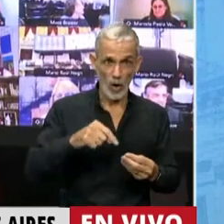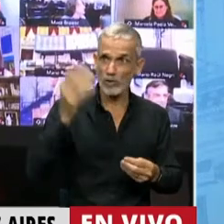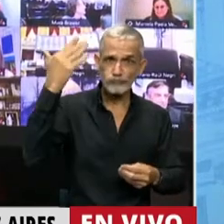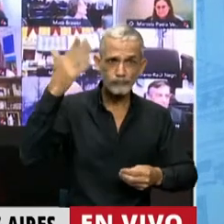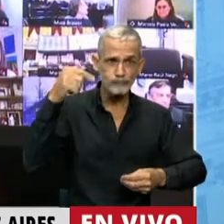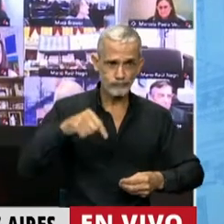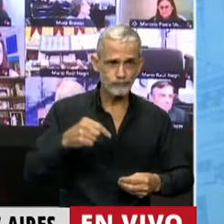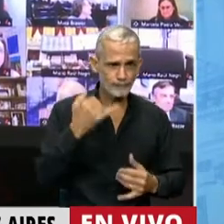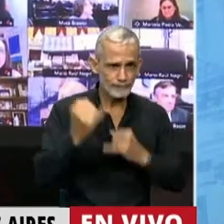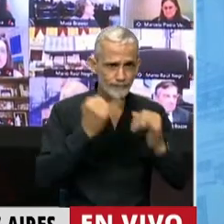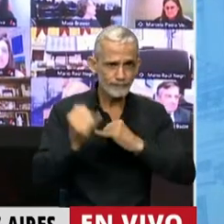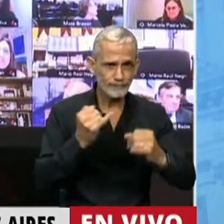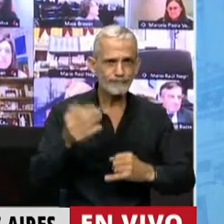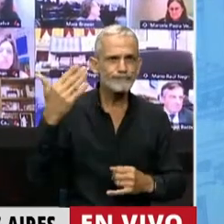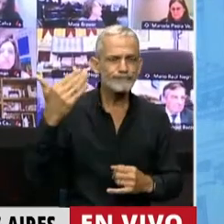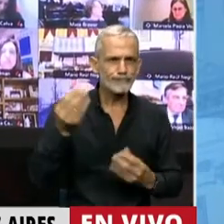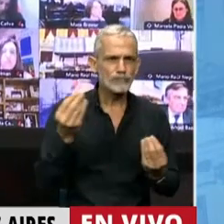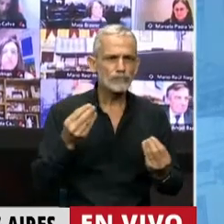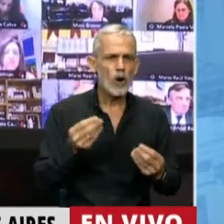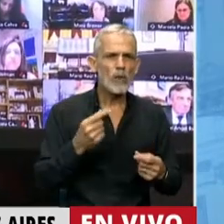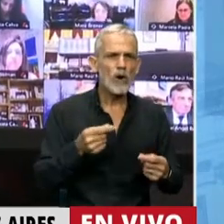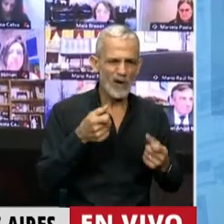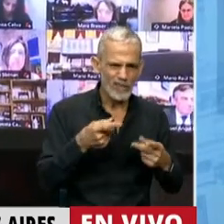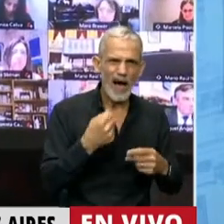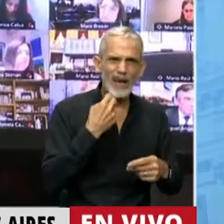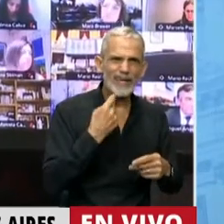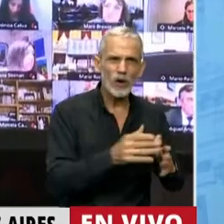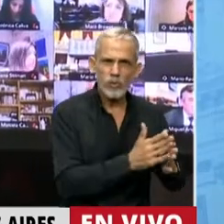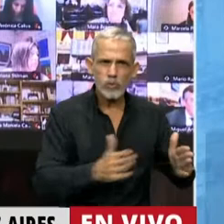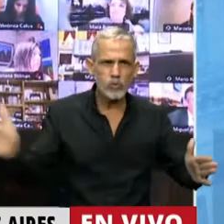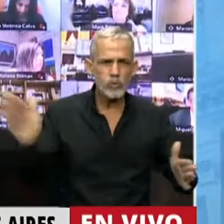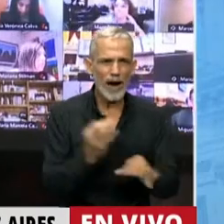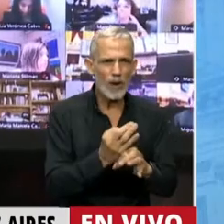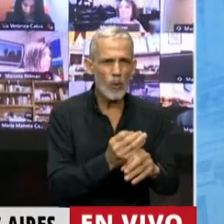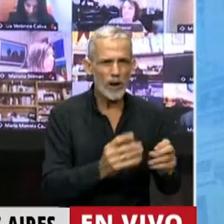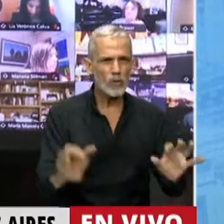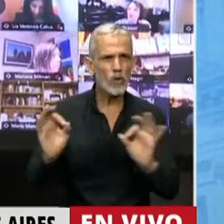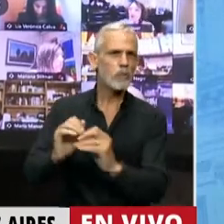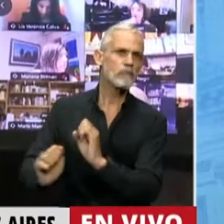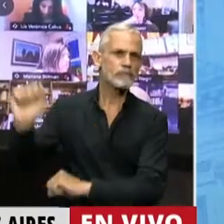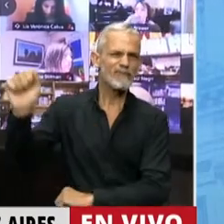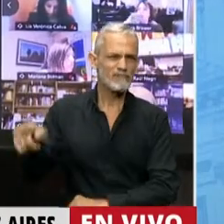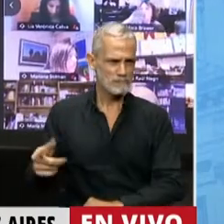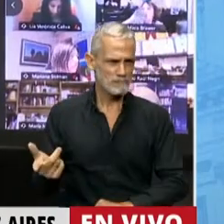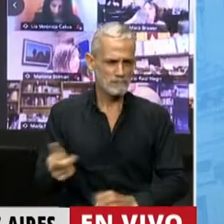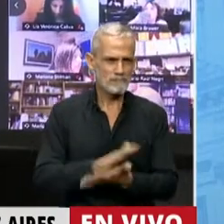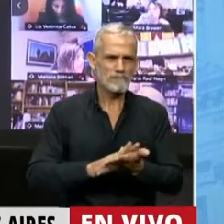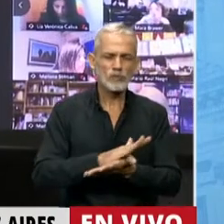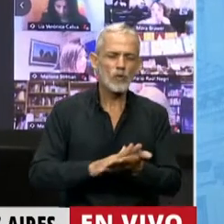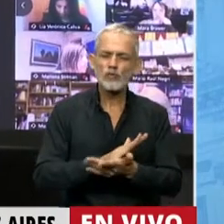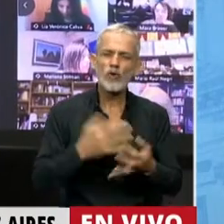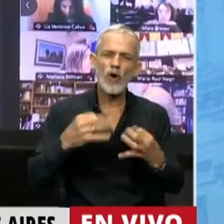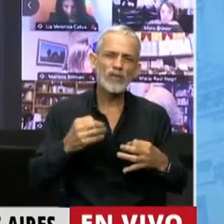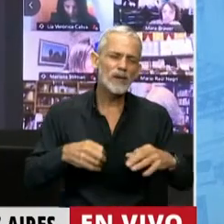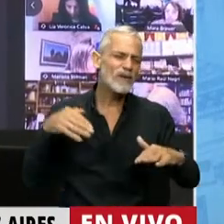esta jornada? ¿Cómo garantizan las trayectorias de sus hijos? Entonces, sin una resolución de